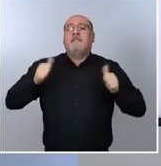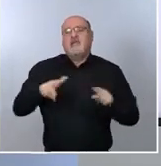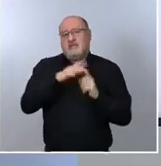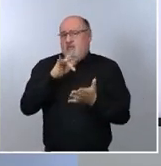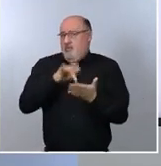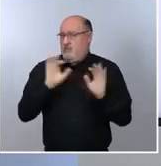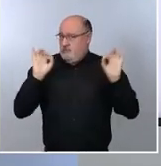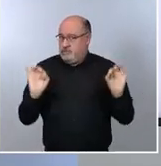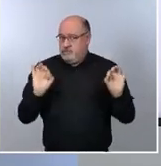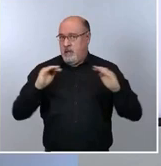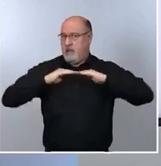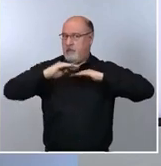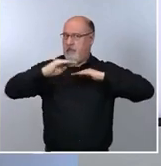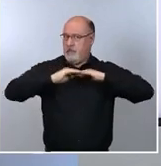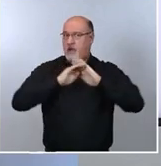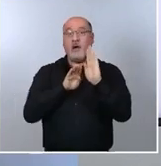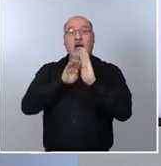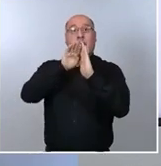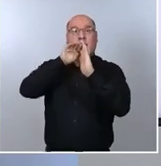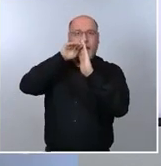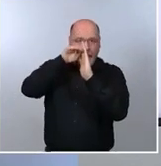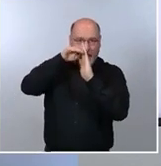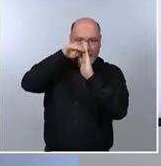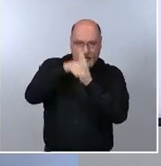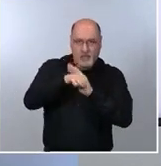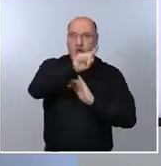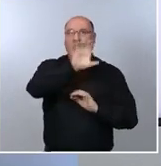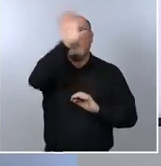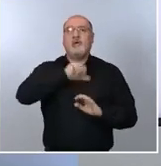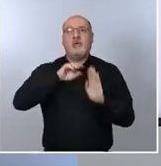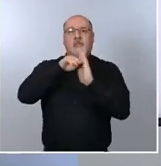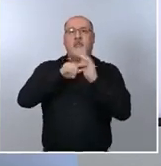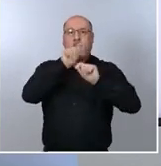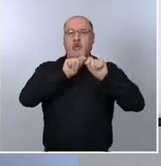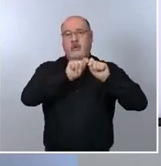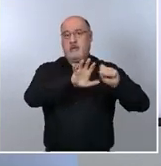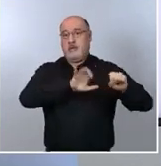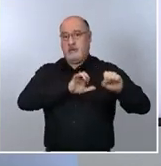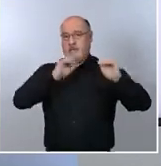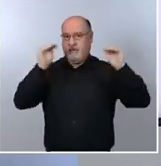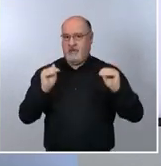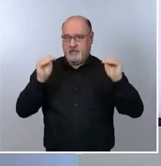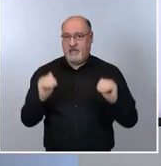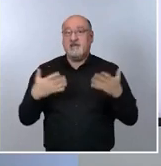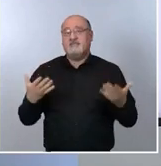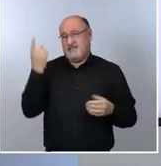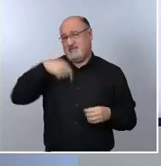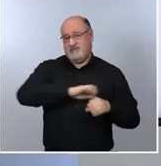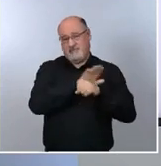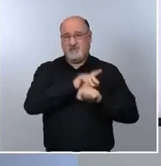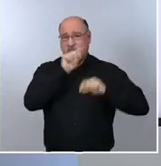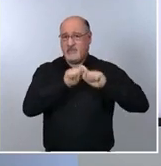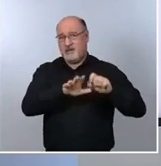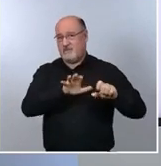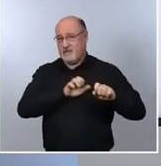estabilización o de descenso de la transmisión. Pero, como bien saben, el descenso en la transmisión no es lo